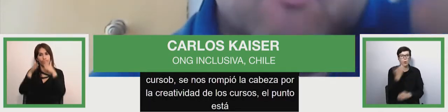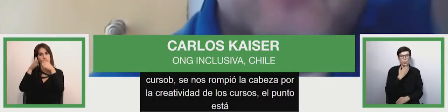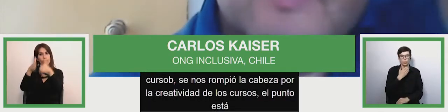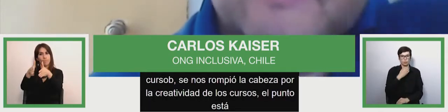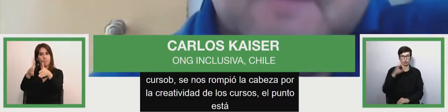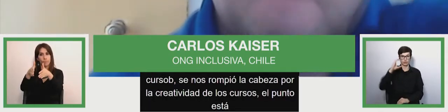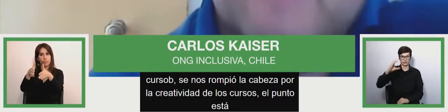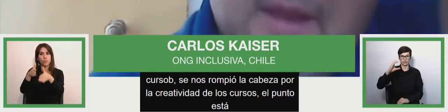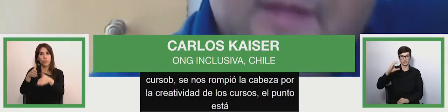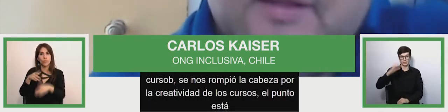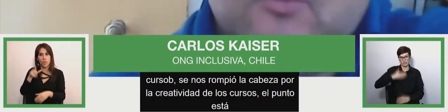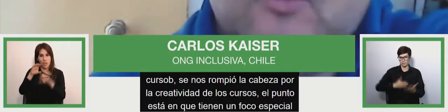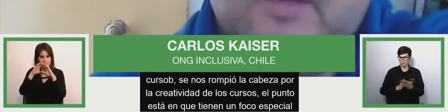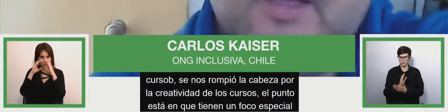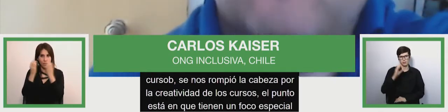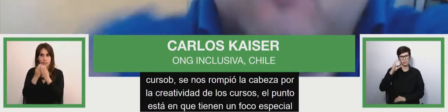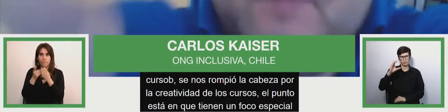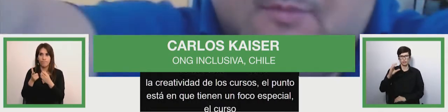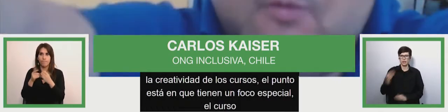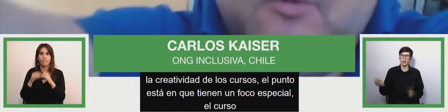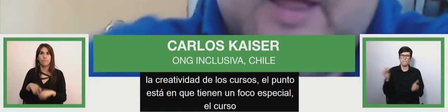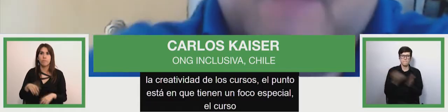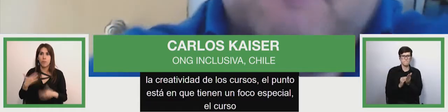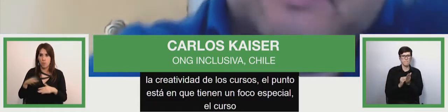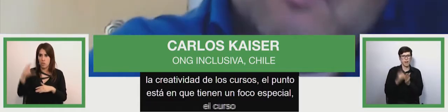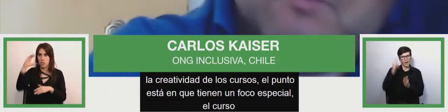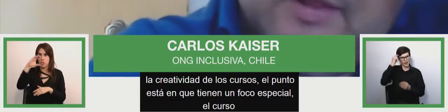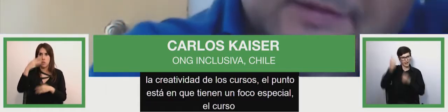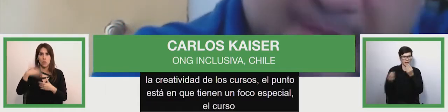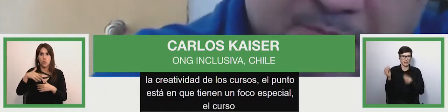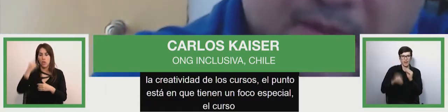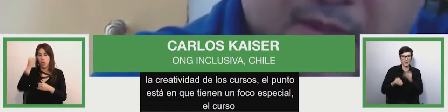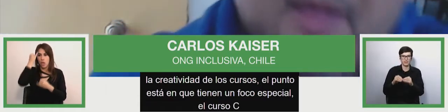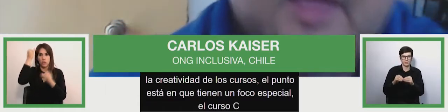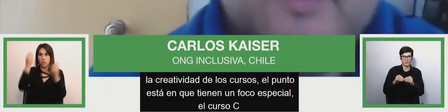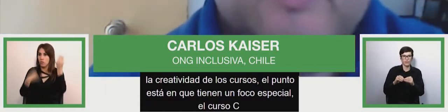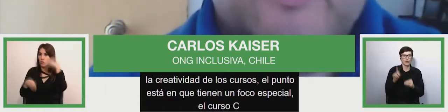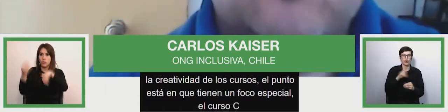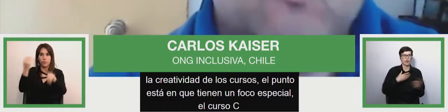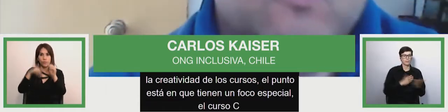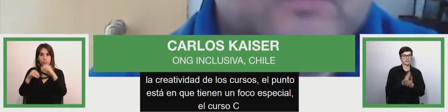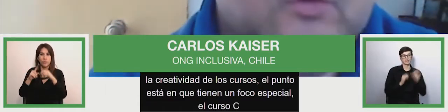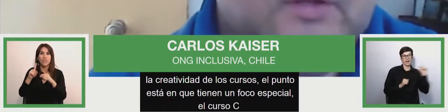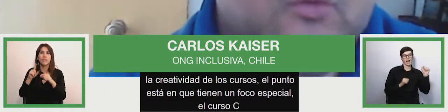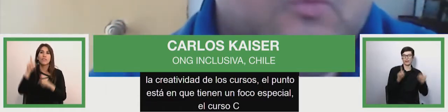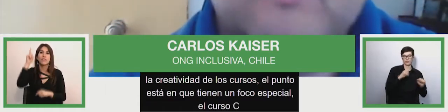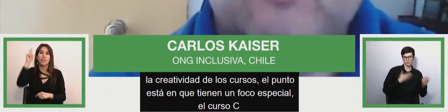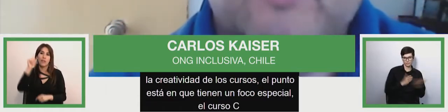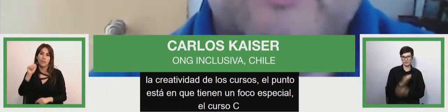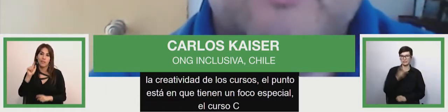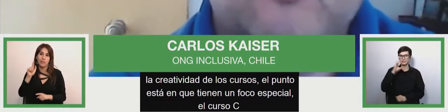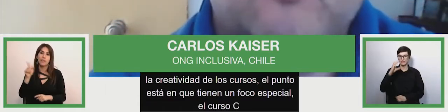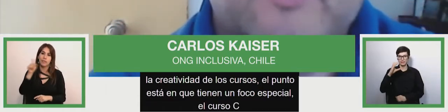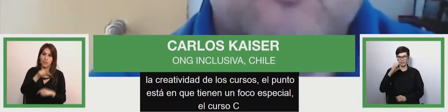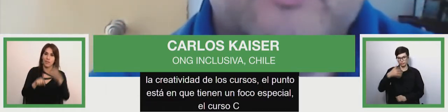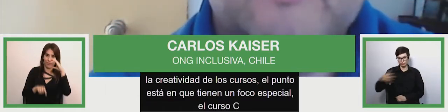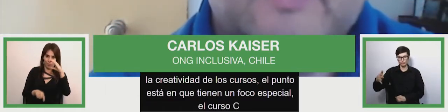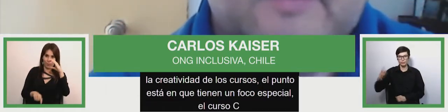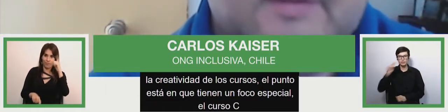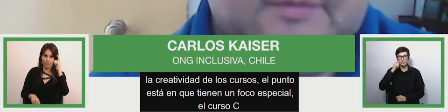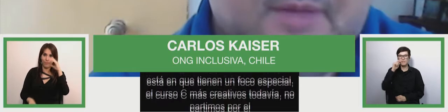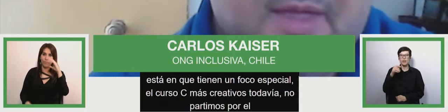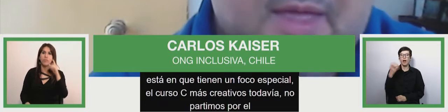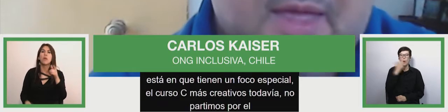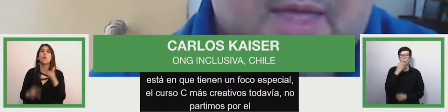partimos por el C más creativos todavía no partimos por el A partimos por el C es un curso de introducción a la gestión de riesgo de